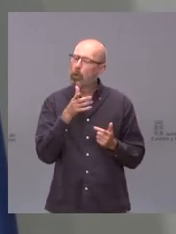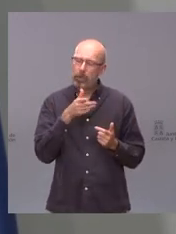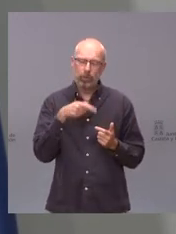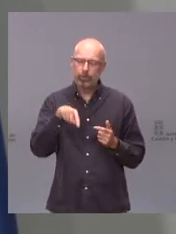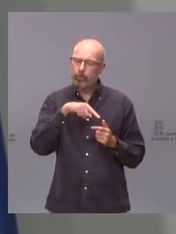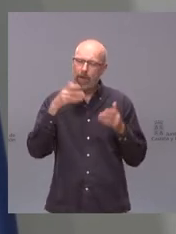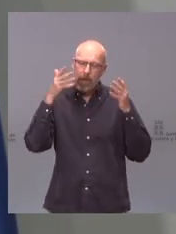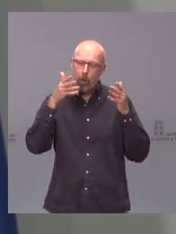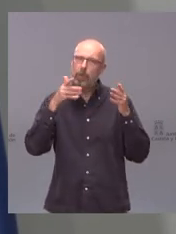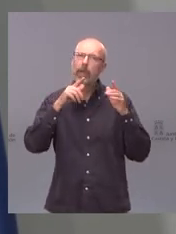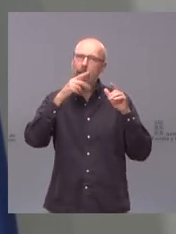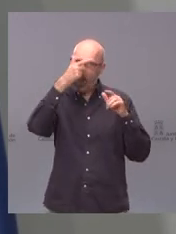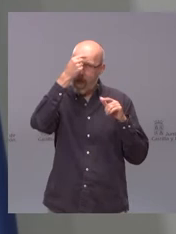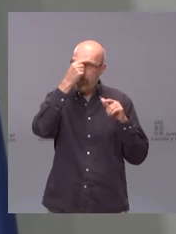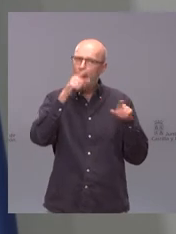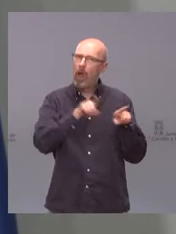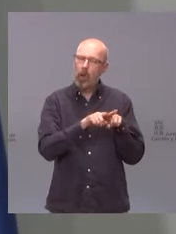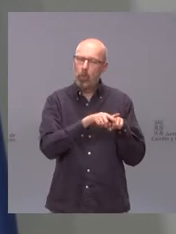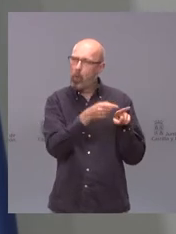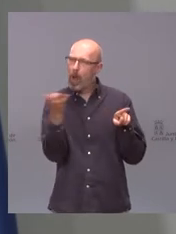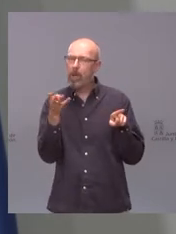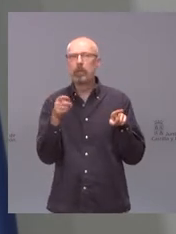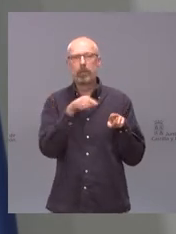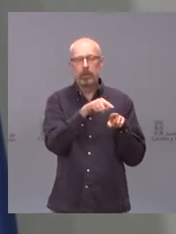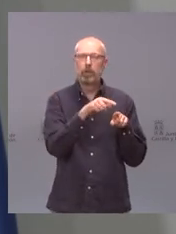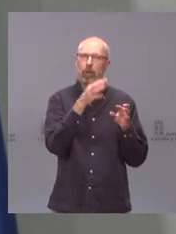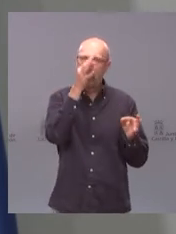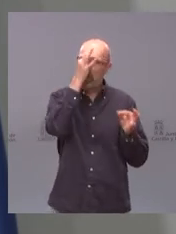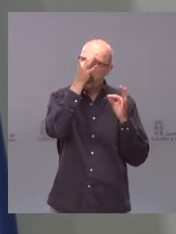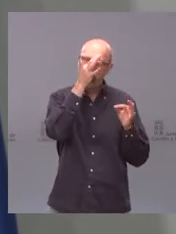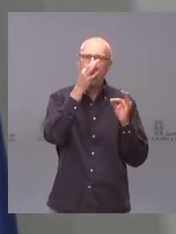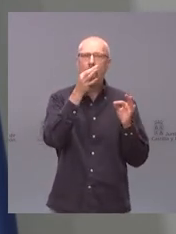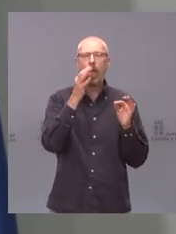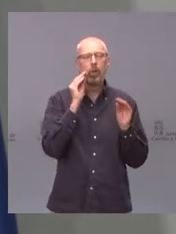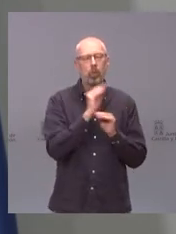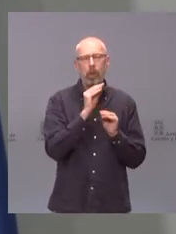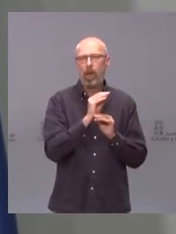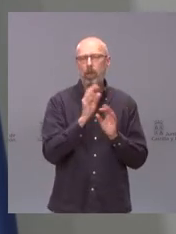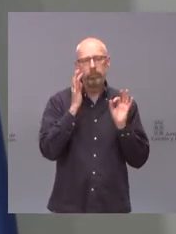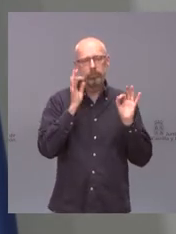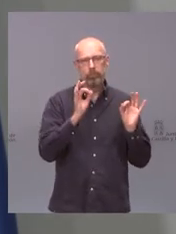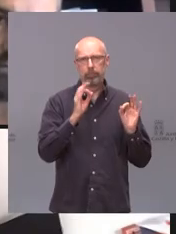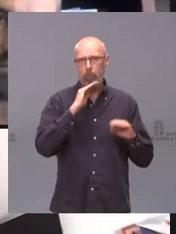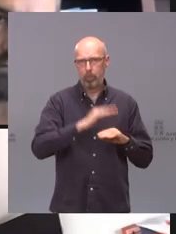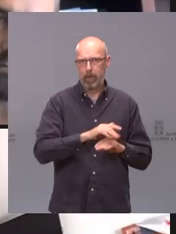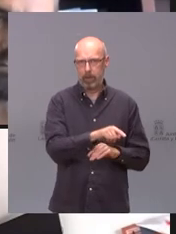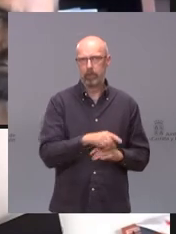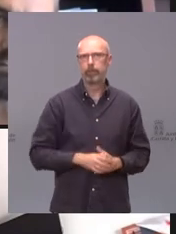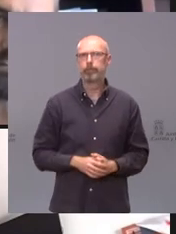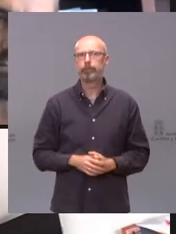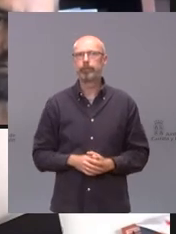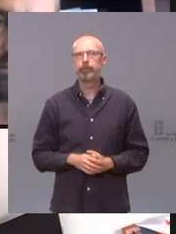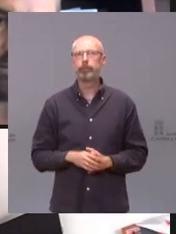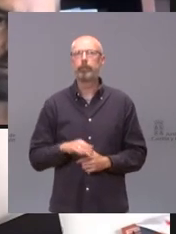también en Ávila como en todos los sitios es extremar las medidas de precaución desde ahí León